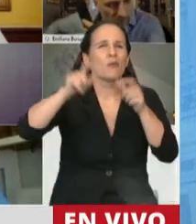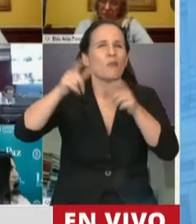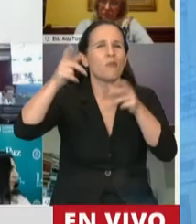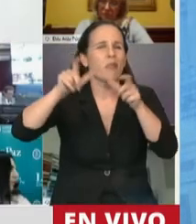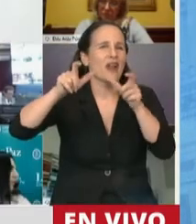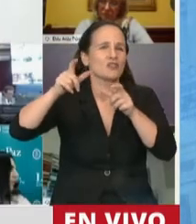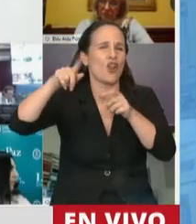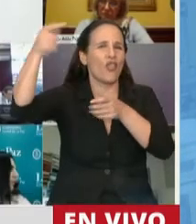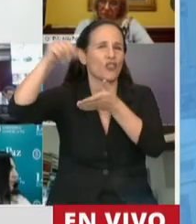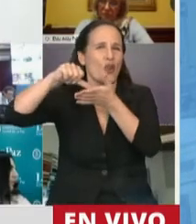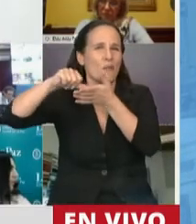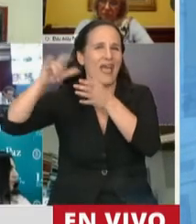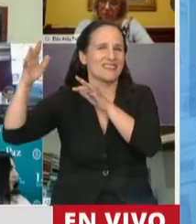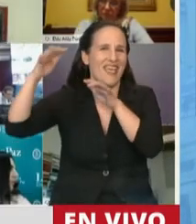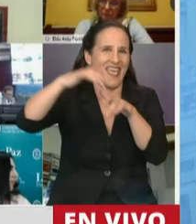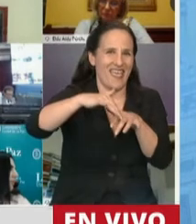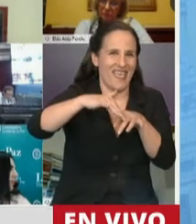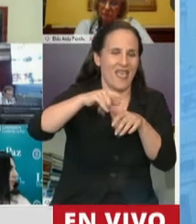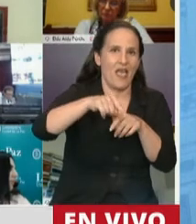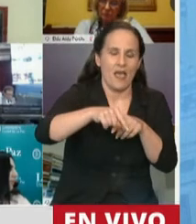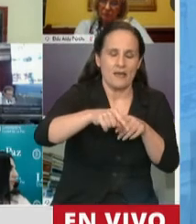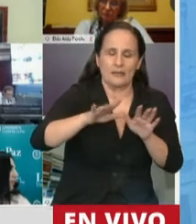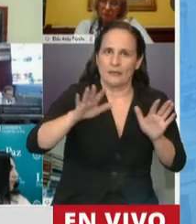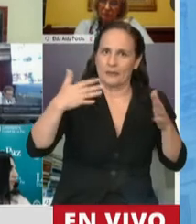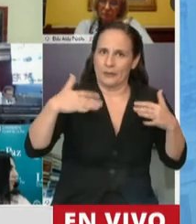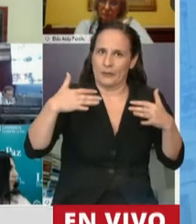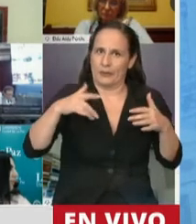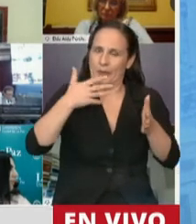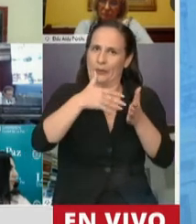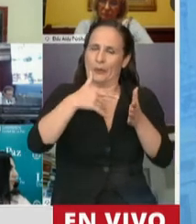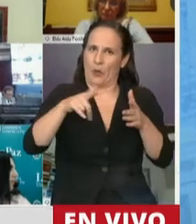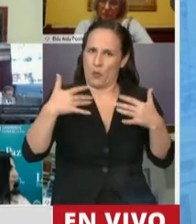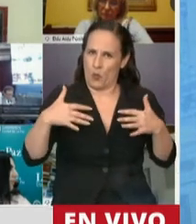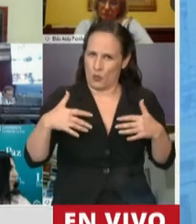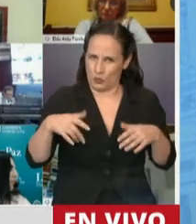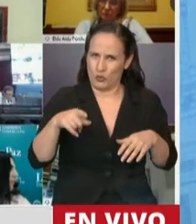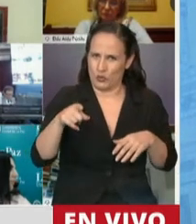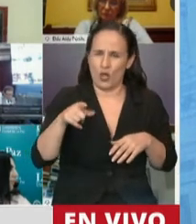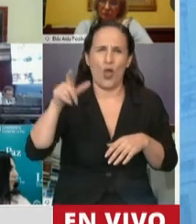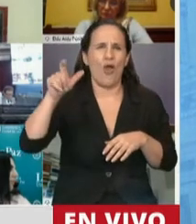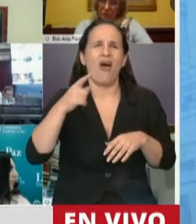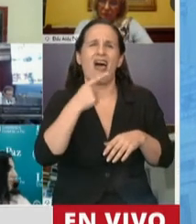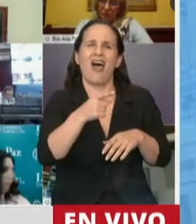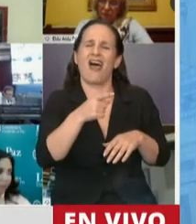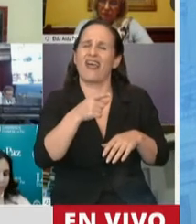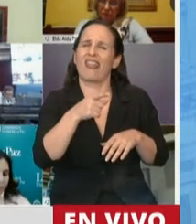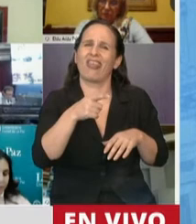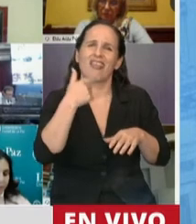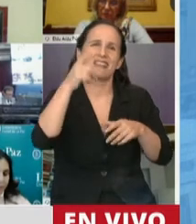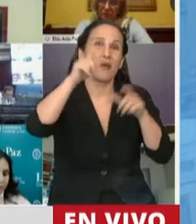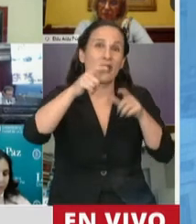de pueblos hermanos de Argentina, poniendo especial énfasis en adjudicarles indiscriminadamente